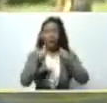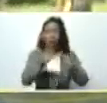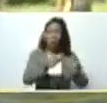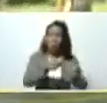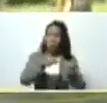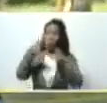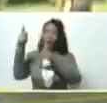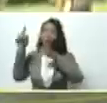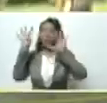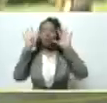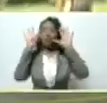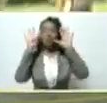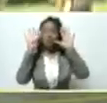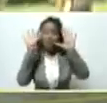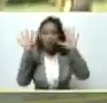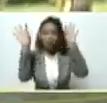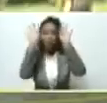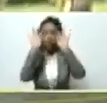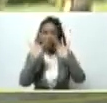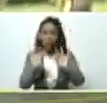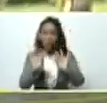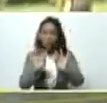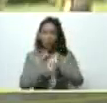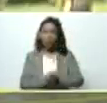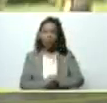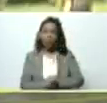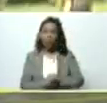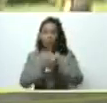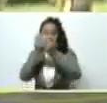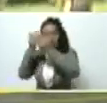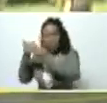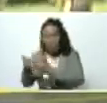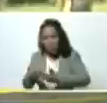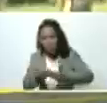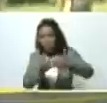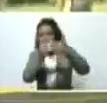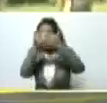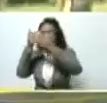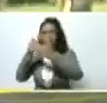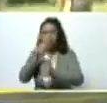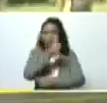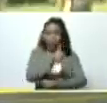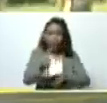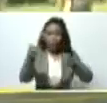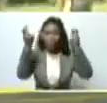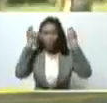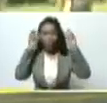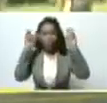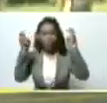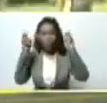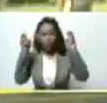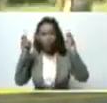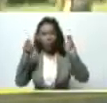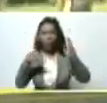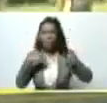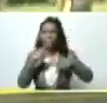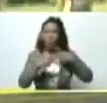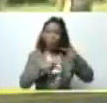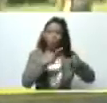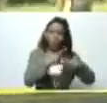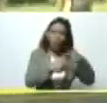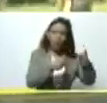a nueve vértices estudiando cada tema al detalle del proceso